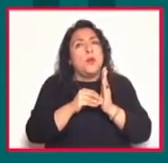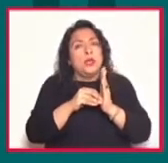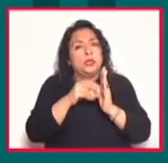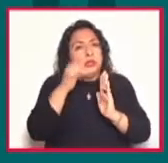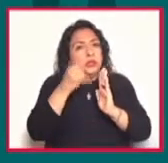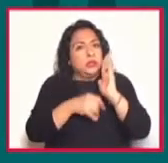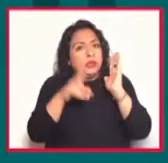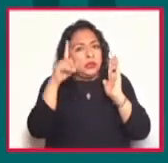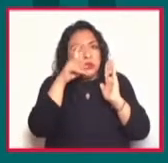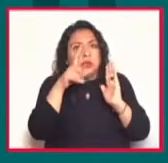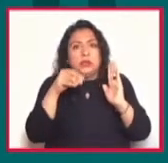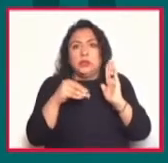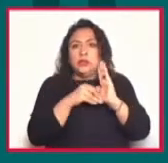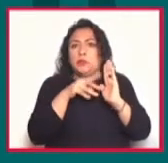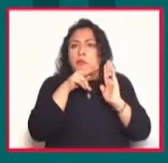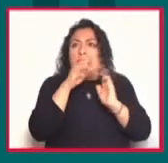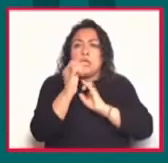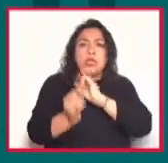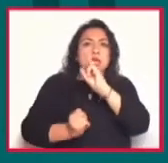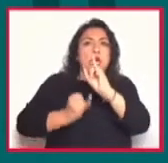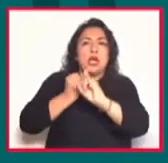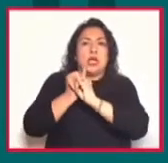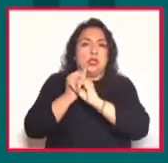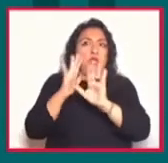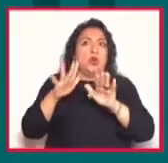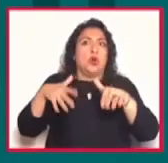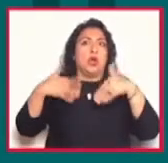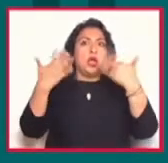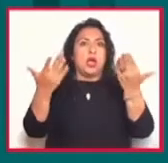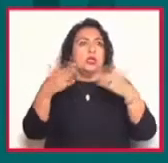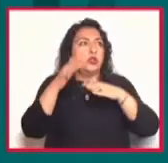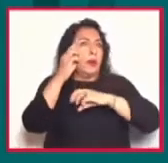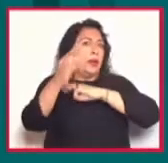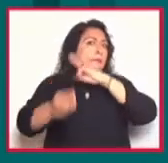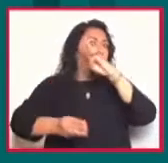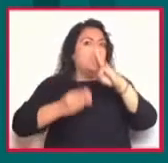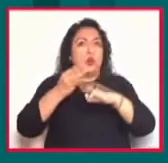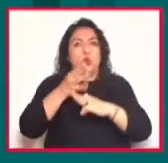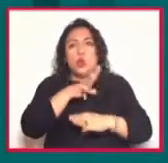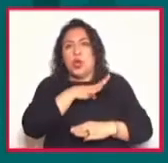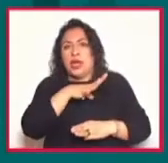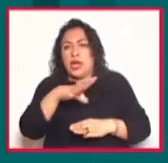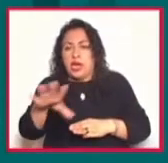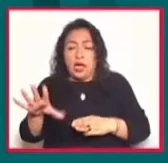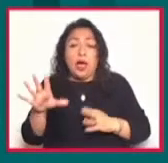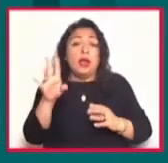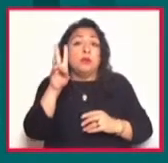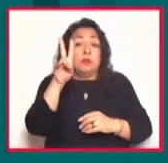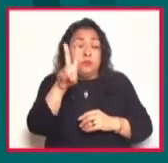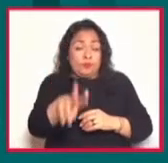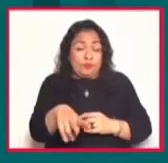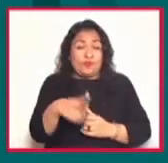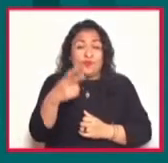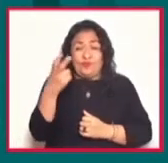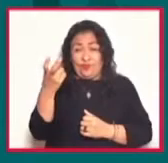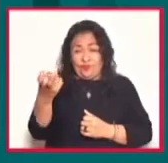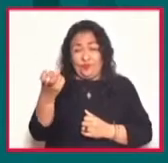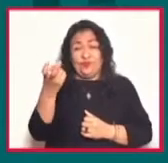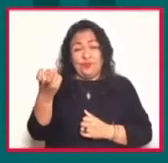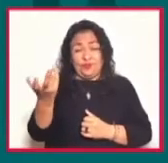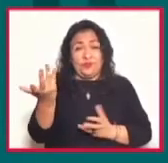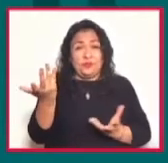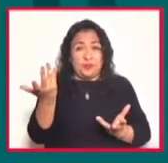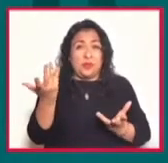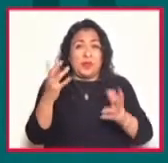y una preocupación internacional, ¿no? Su preocupación era sobre el mundo. Y de hecho, de alguna manera, el